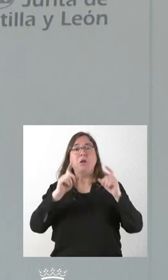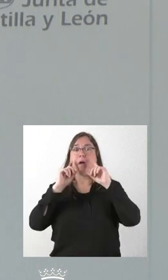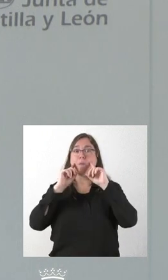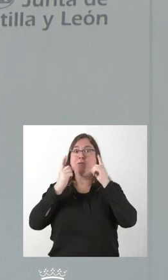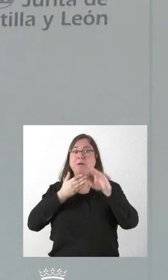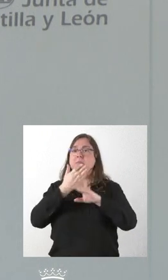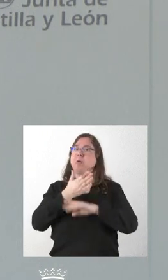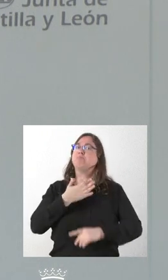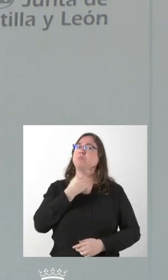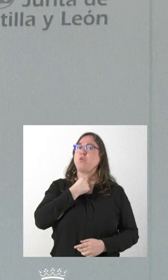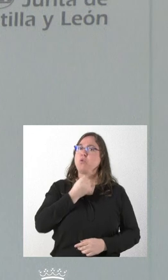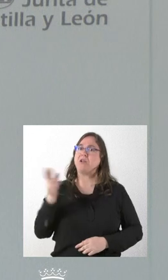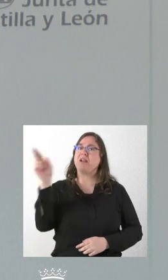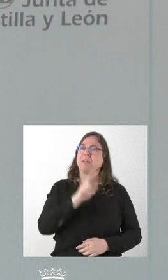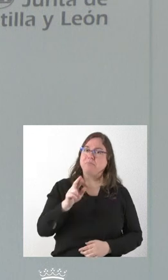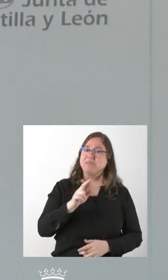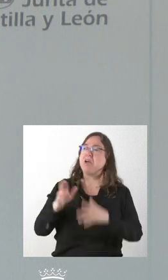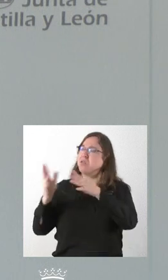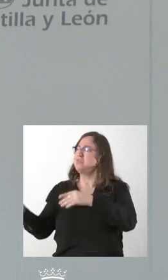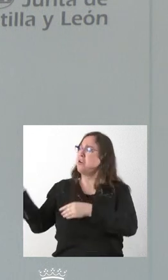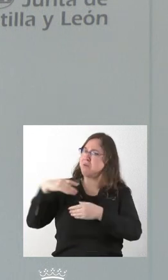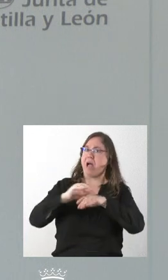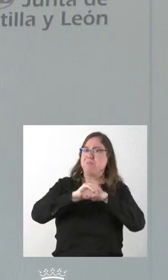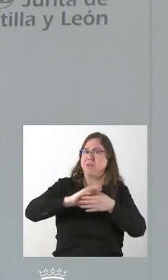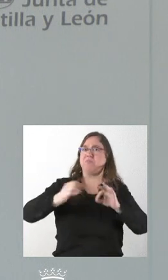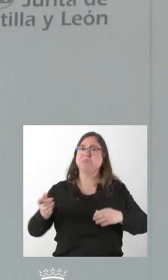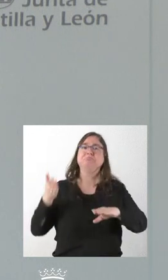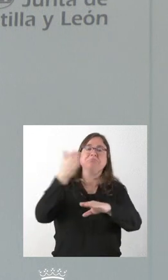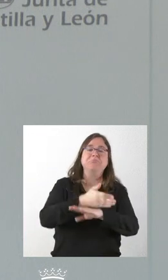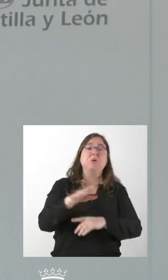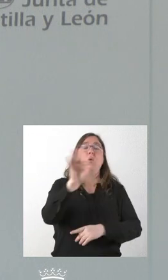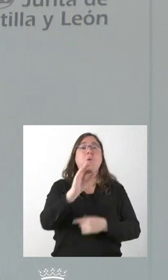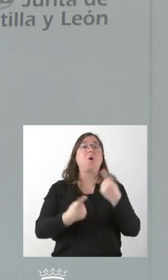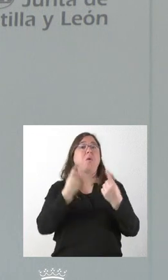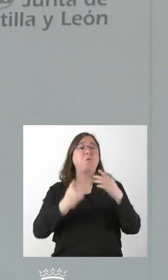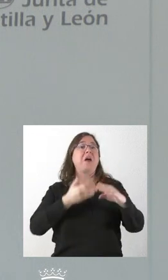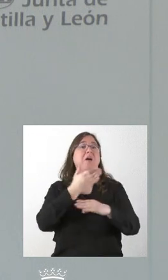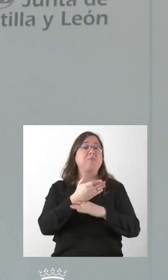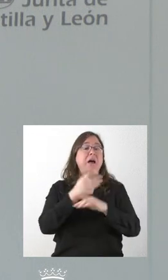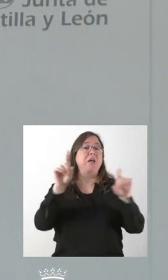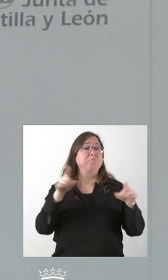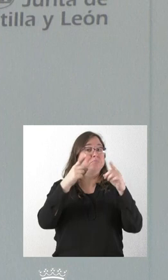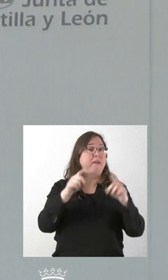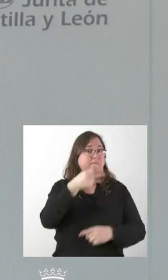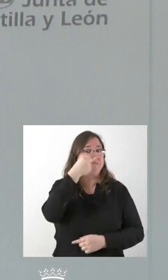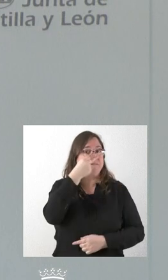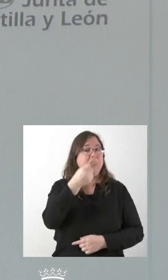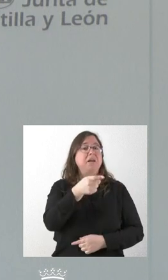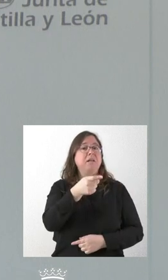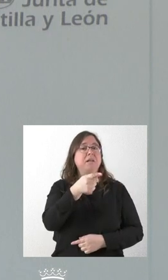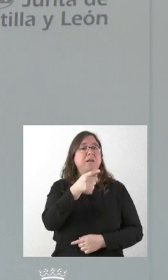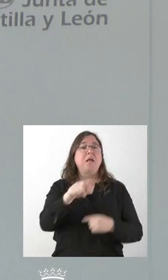posible que repitan, lo recomiendan a sus conocidos o amigos y otras que quizás lo vayan para ese concierto como consecuencia del interés que les pueda despertar,